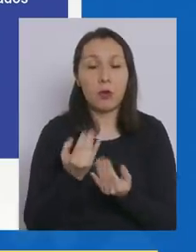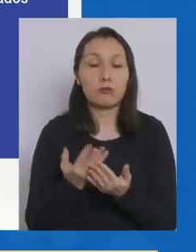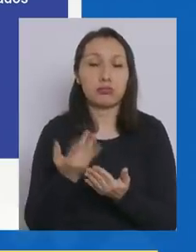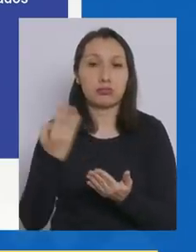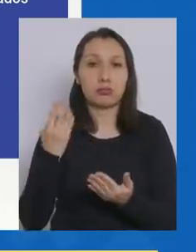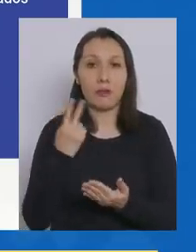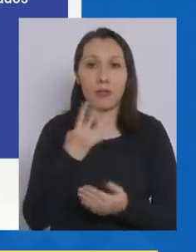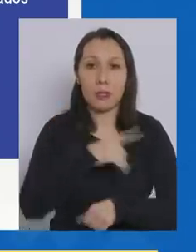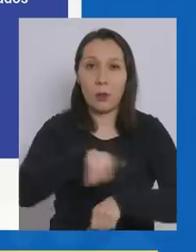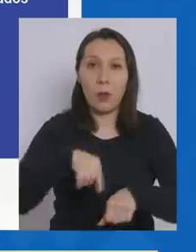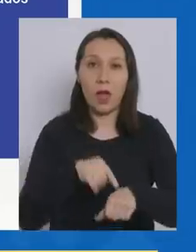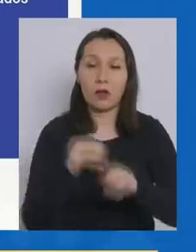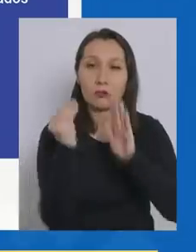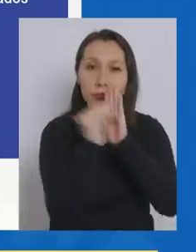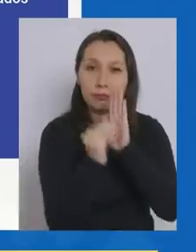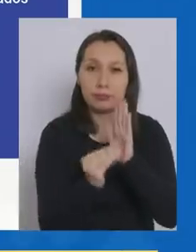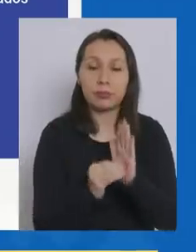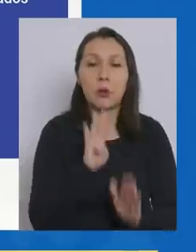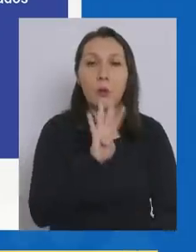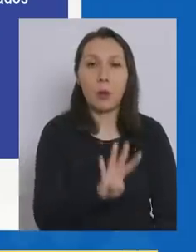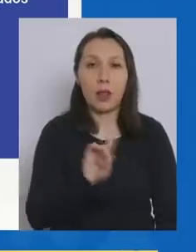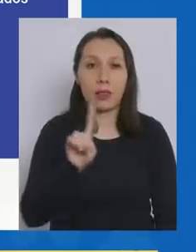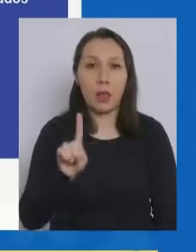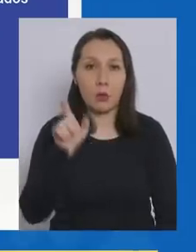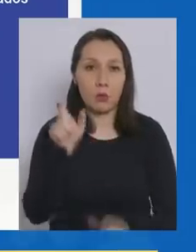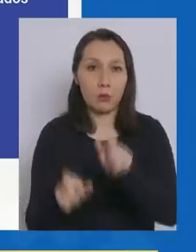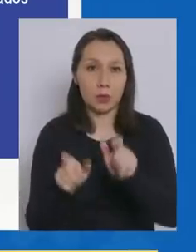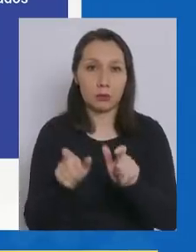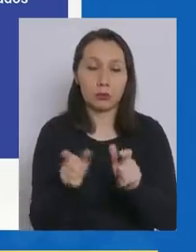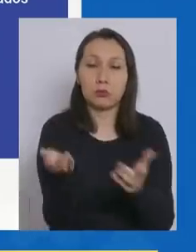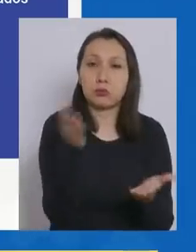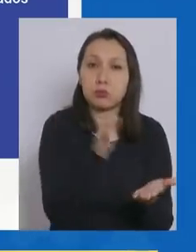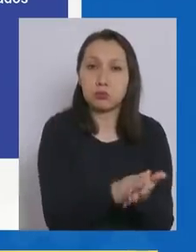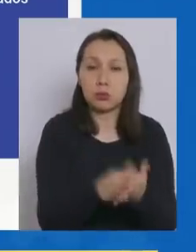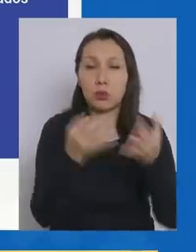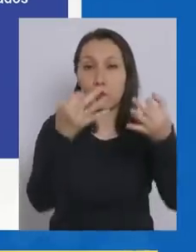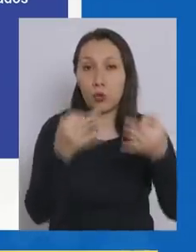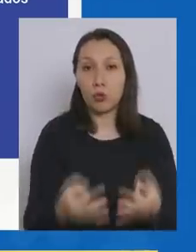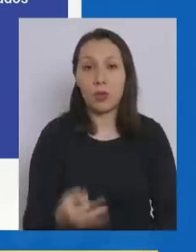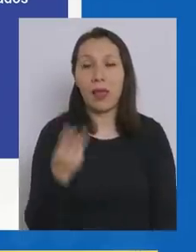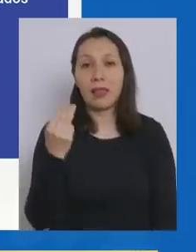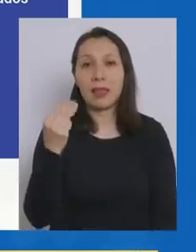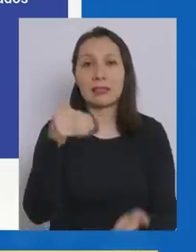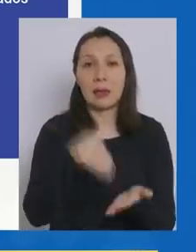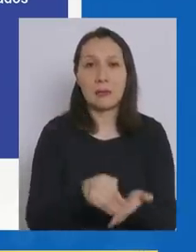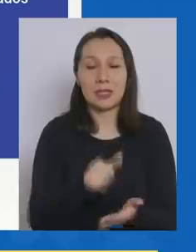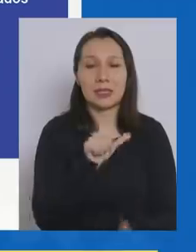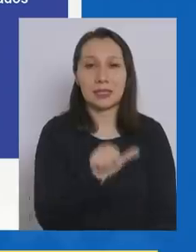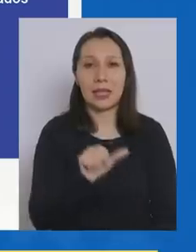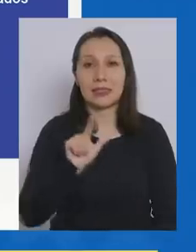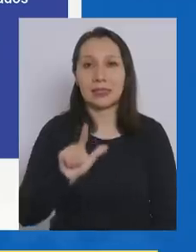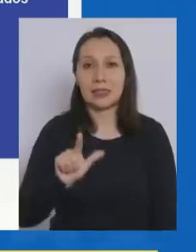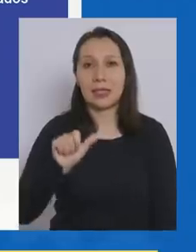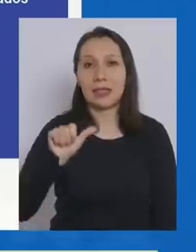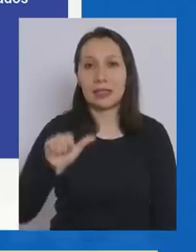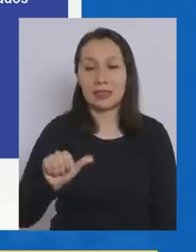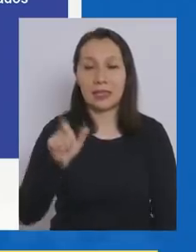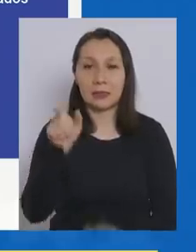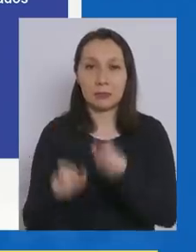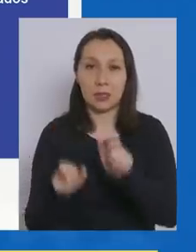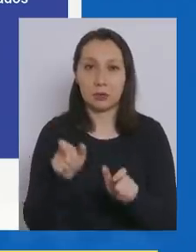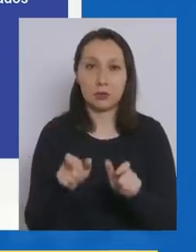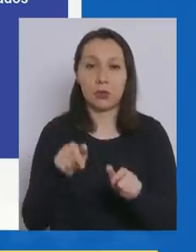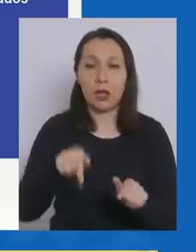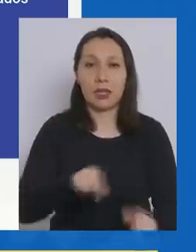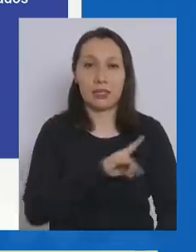últimas 24 horas se registra 41 personas, totalizando 13.676 casos